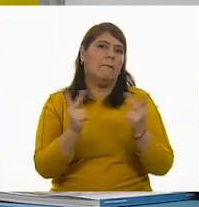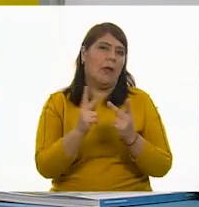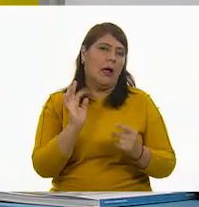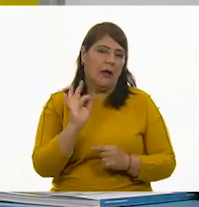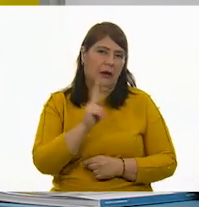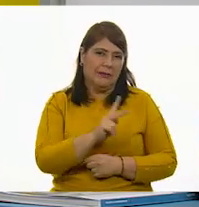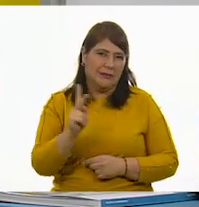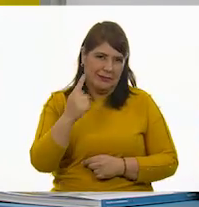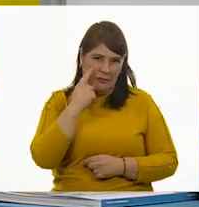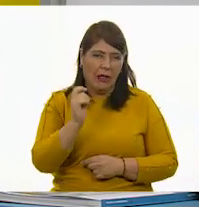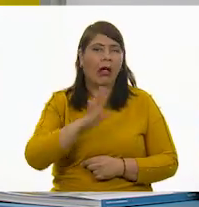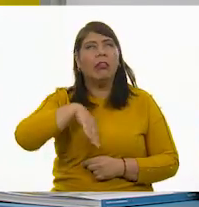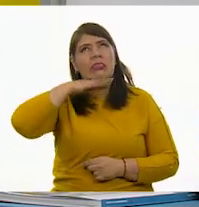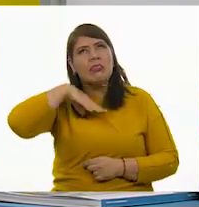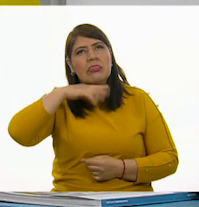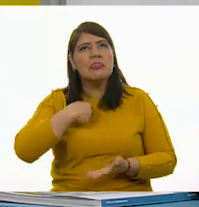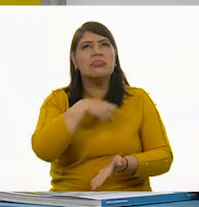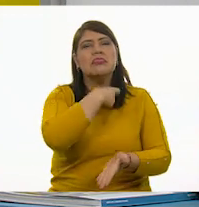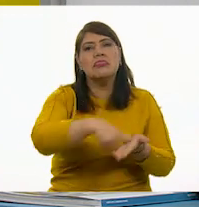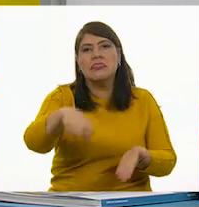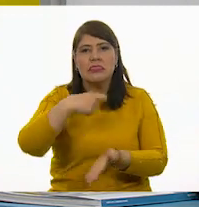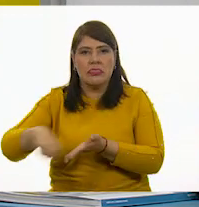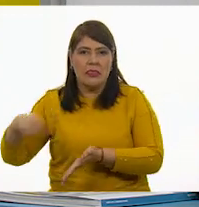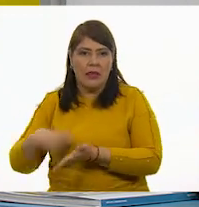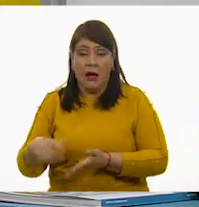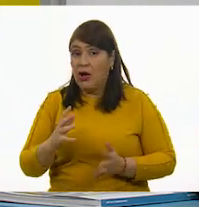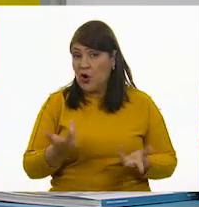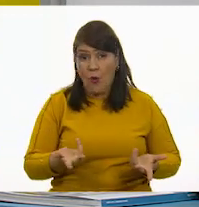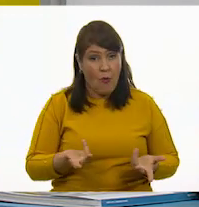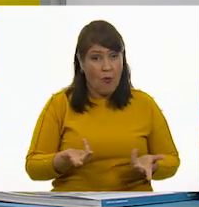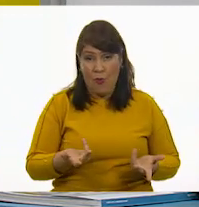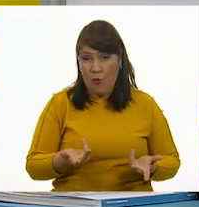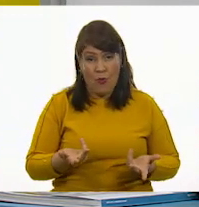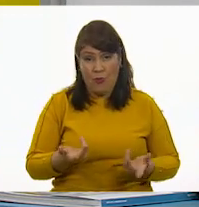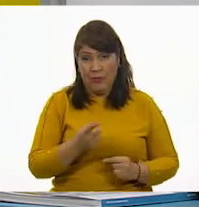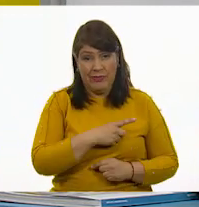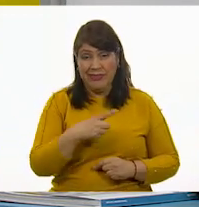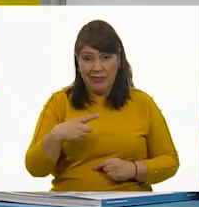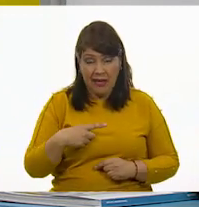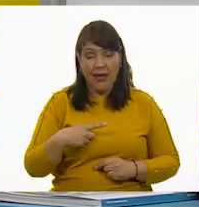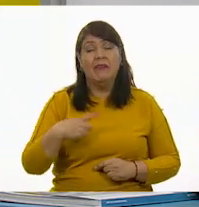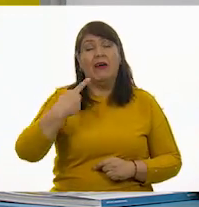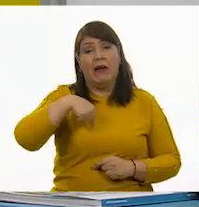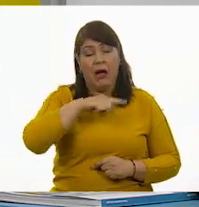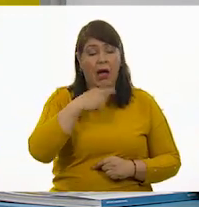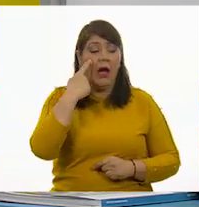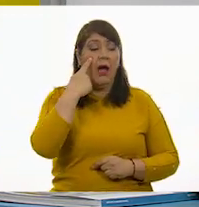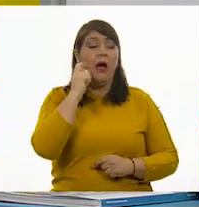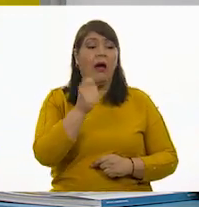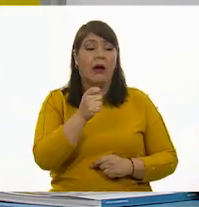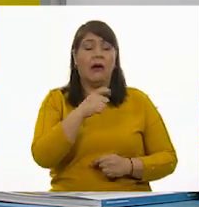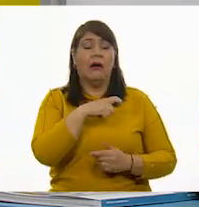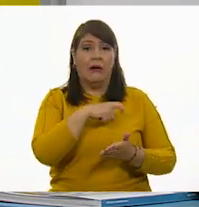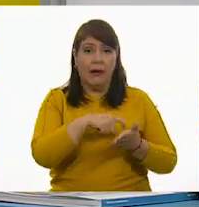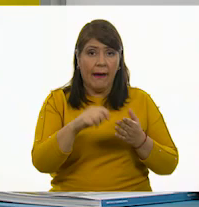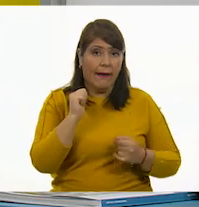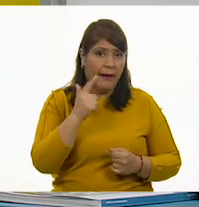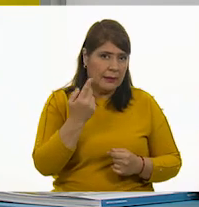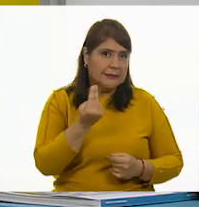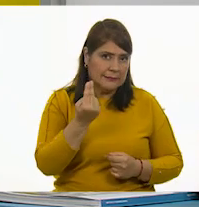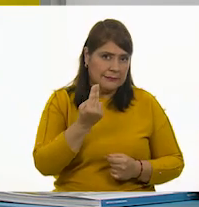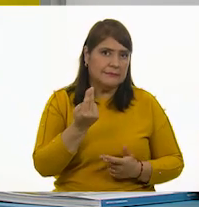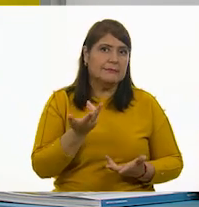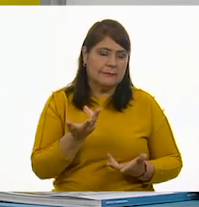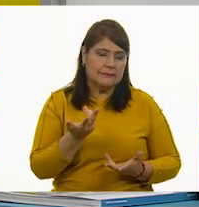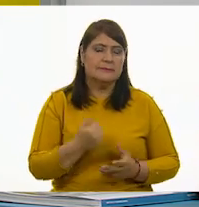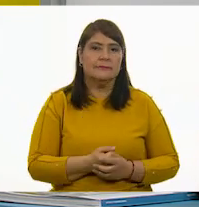Estamos adquiriendo algo que no es lo que nosotros quisiéramos. Exactamente. Y en el caso concreto de